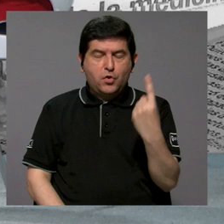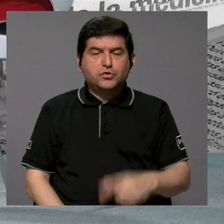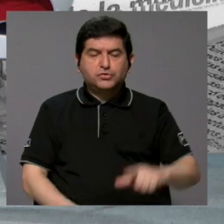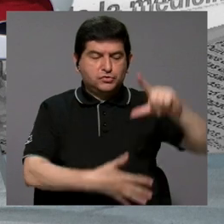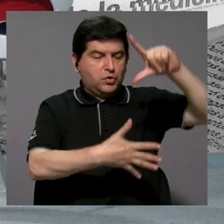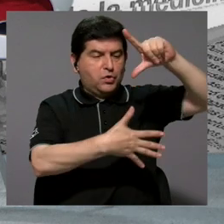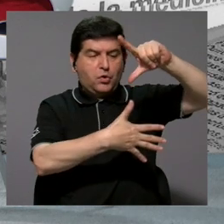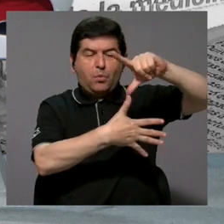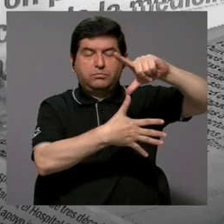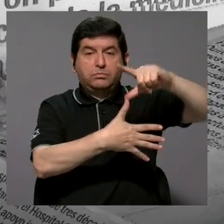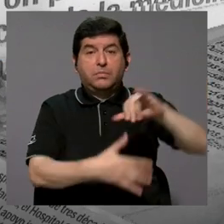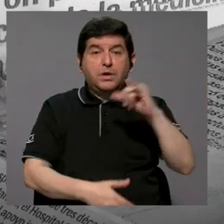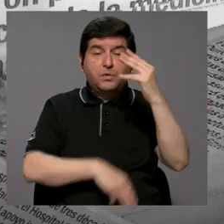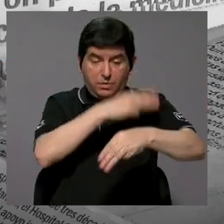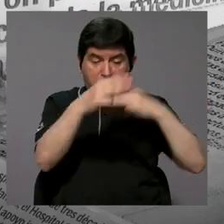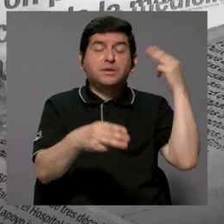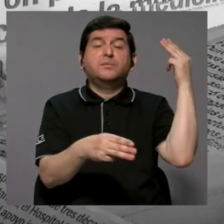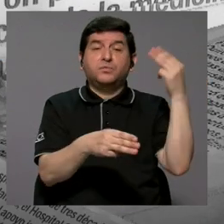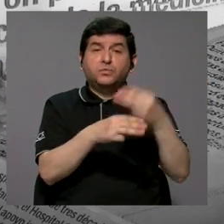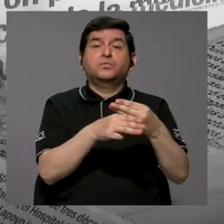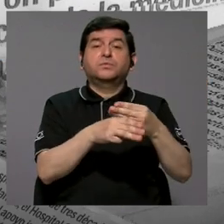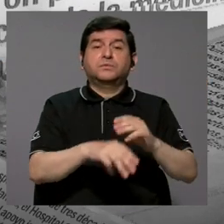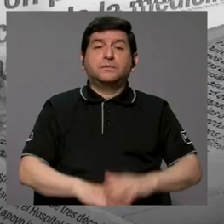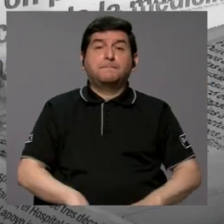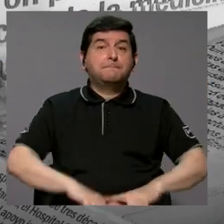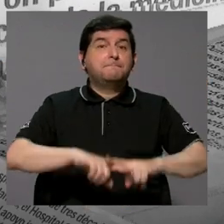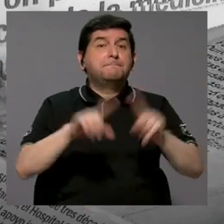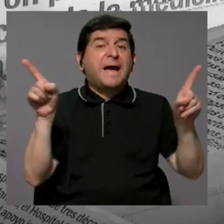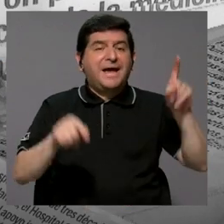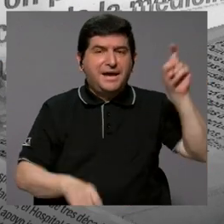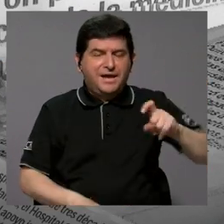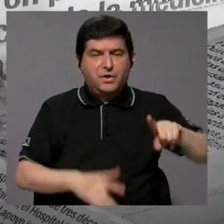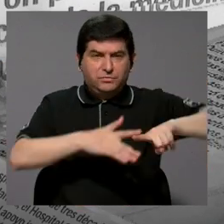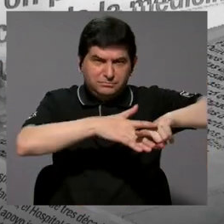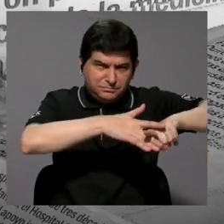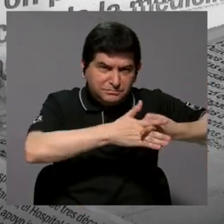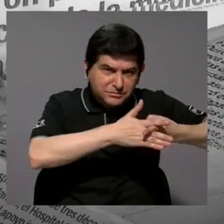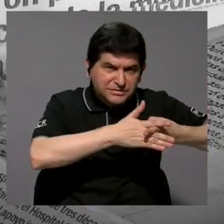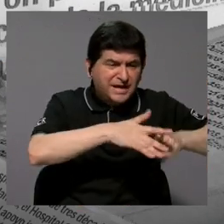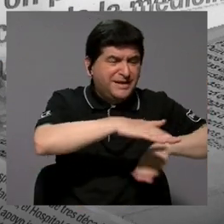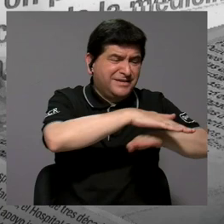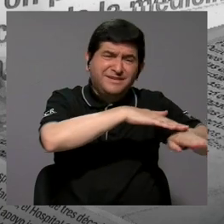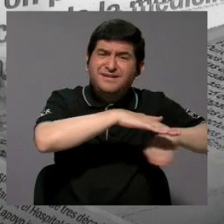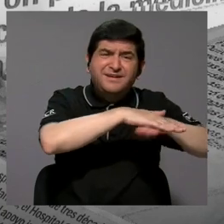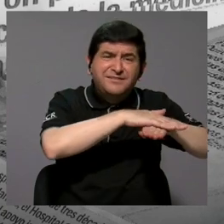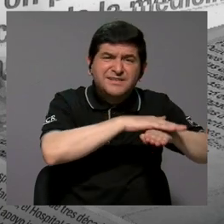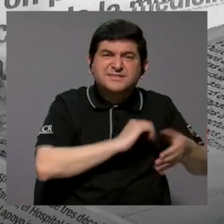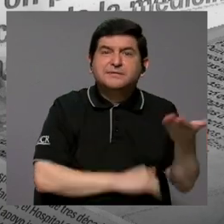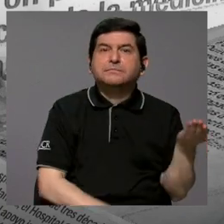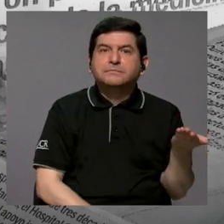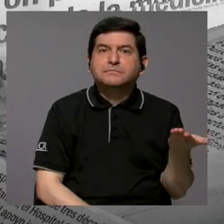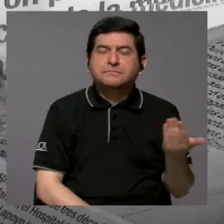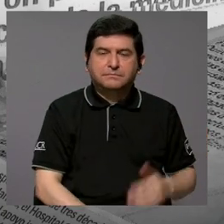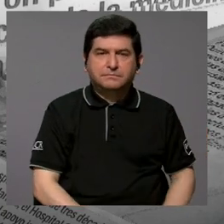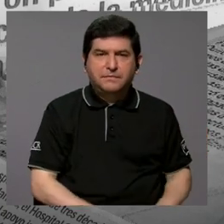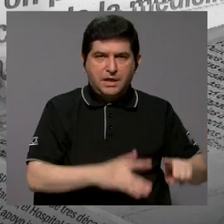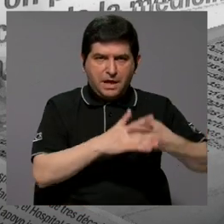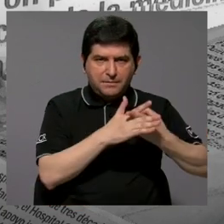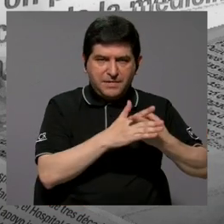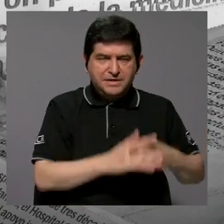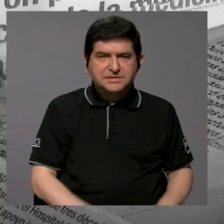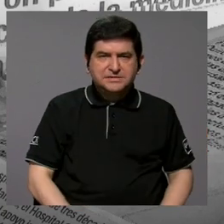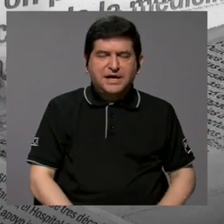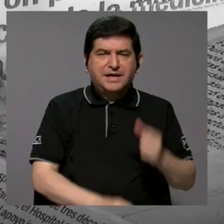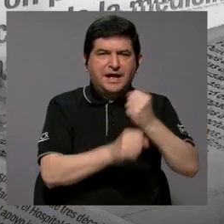de Latinoamérica, sino también a nivel mundial. Pero sí necesitamos empezar con lo básico. ¿Qué es lo básico? Comenzar